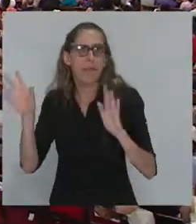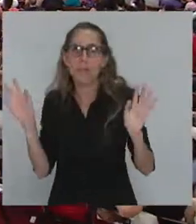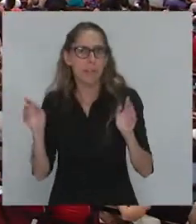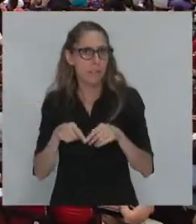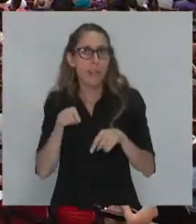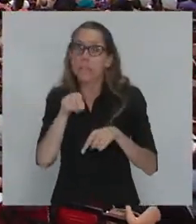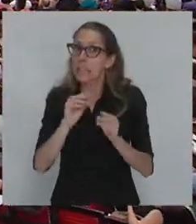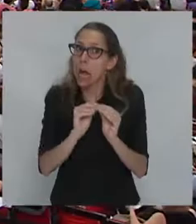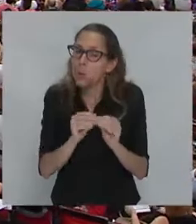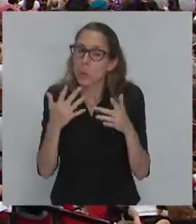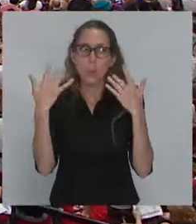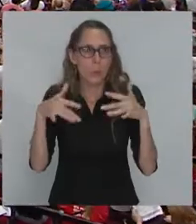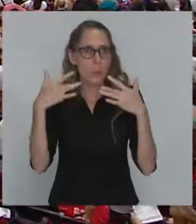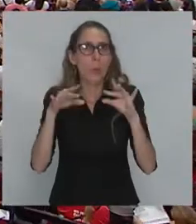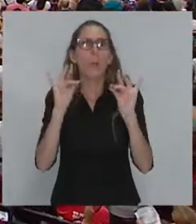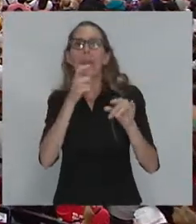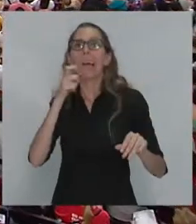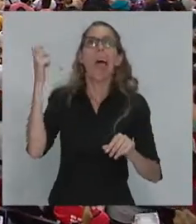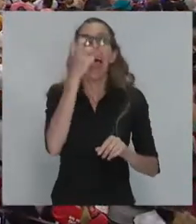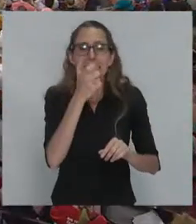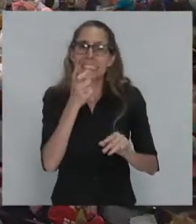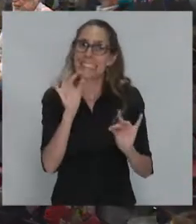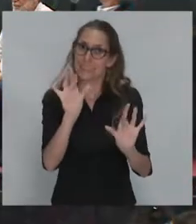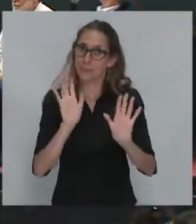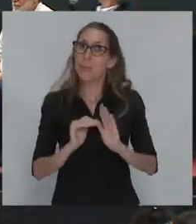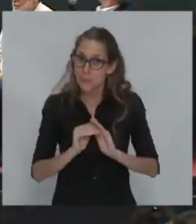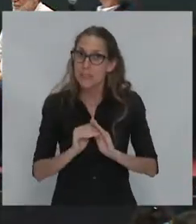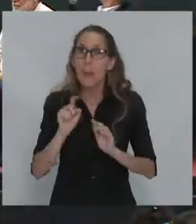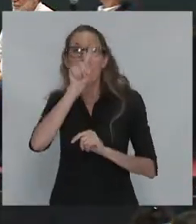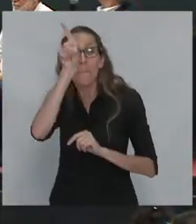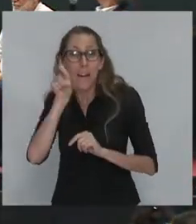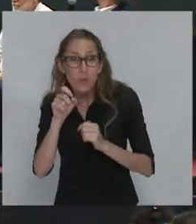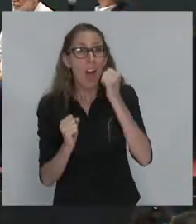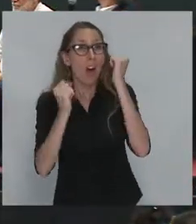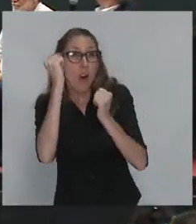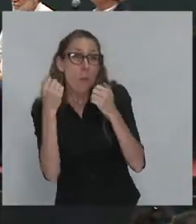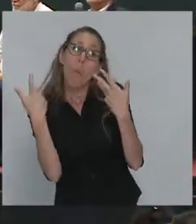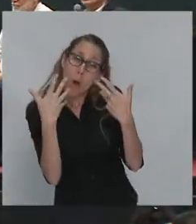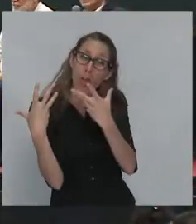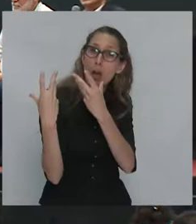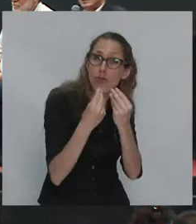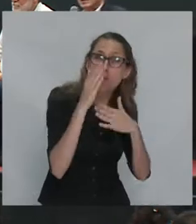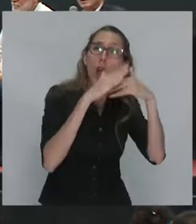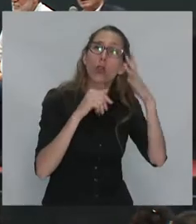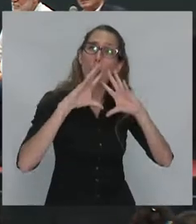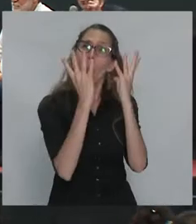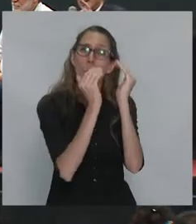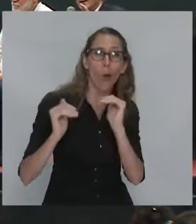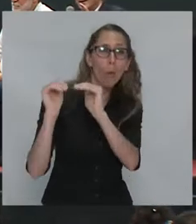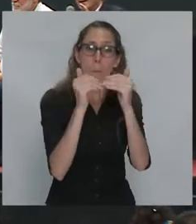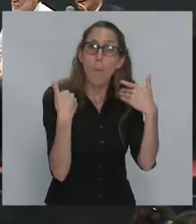bastante difícil, entonces, a responder. Si la economía puede construir un mundo de igual, sí,